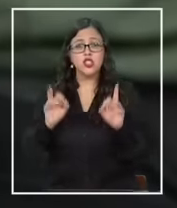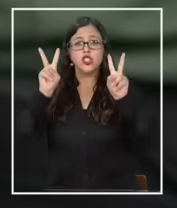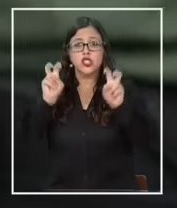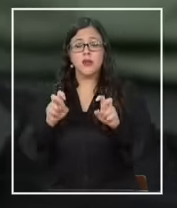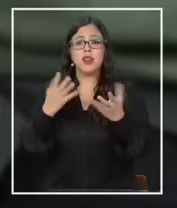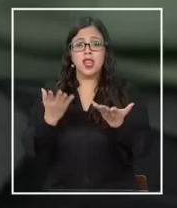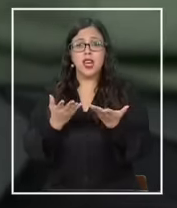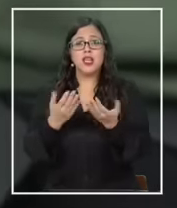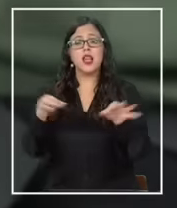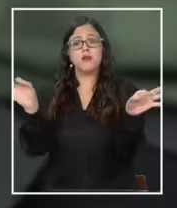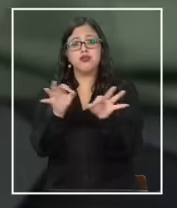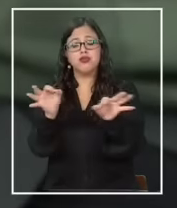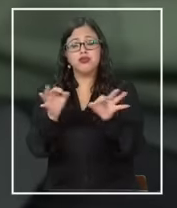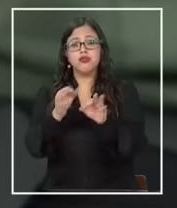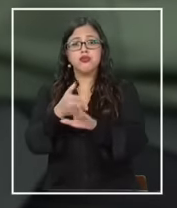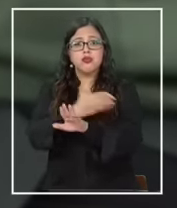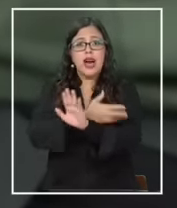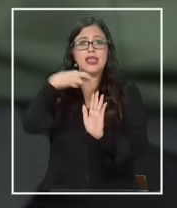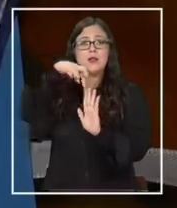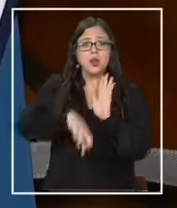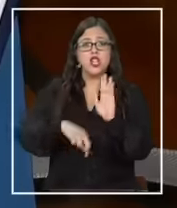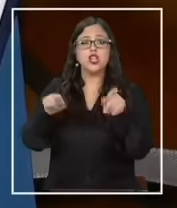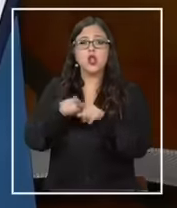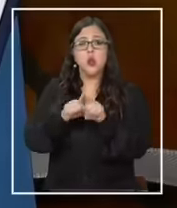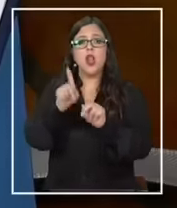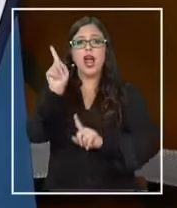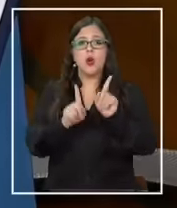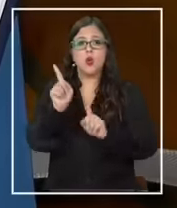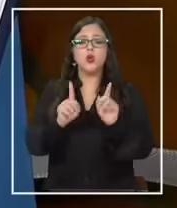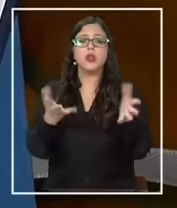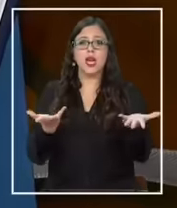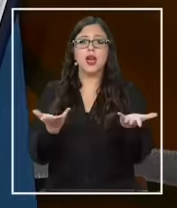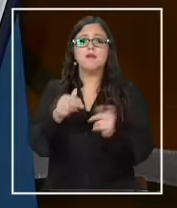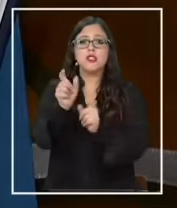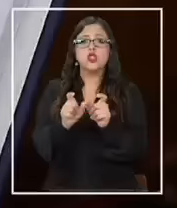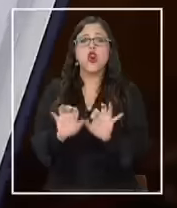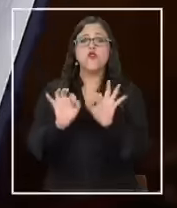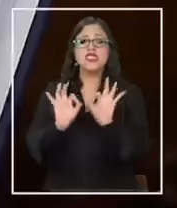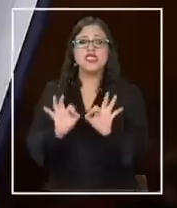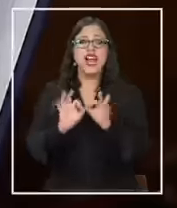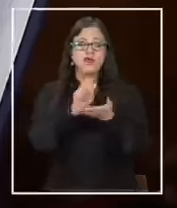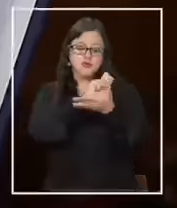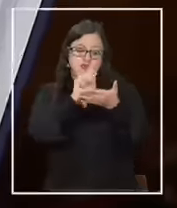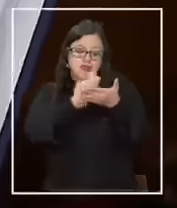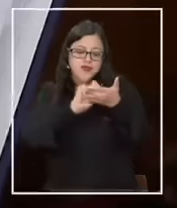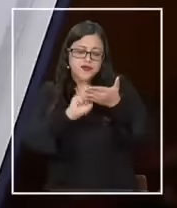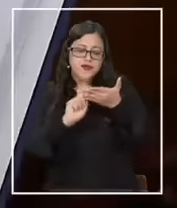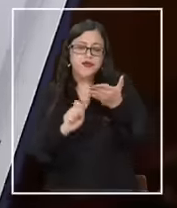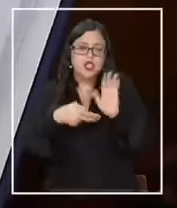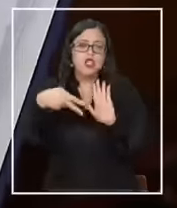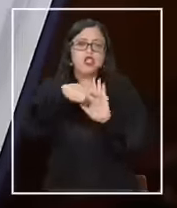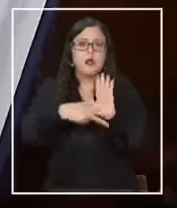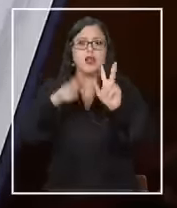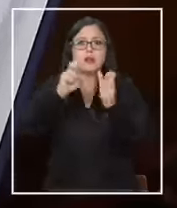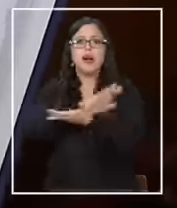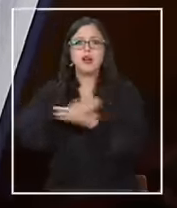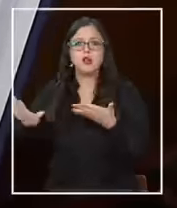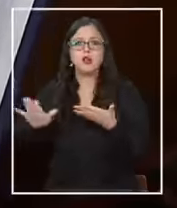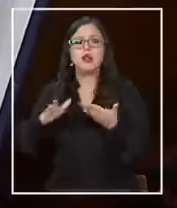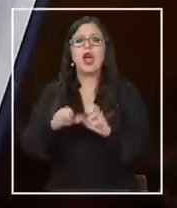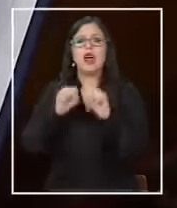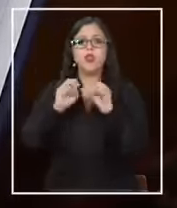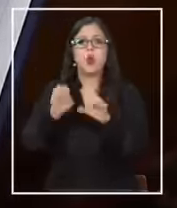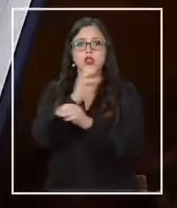el anteproyecto de nueva constitución, existieron voces oficialistas que intentaron dejar escrita una norma que incluyera la gratuidad a la educación